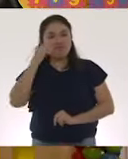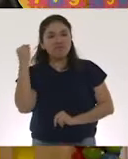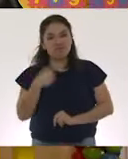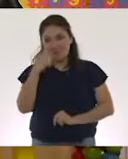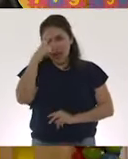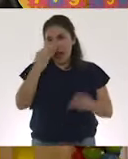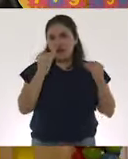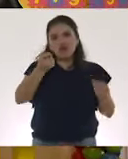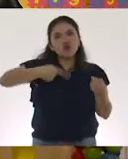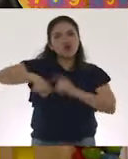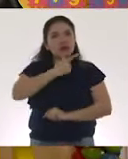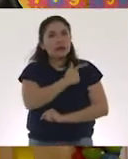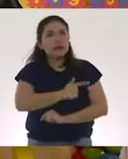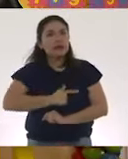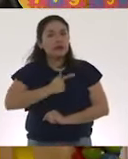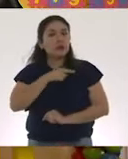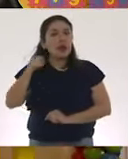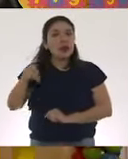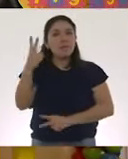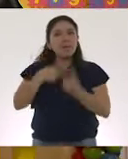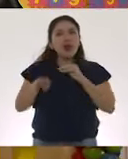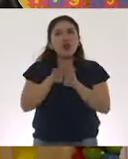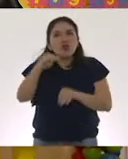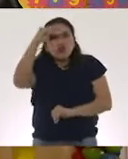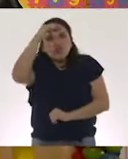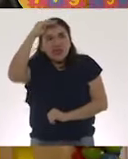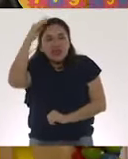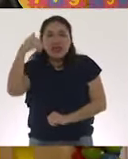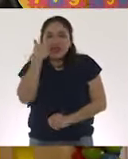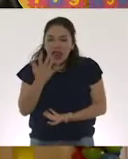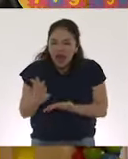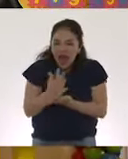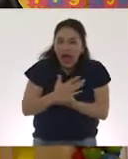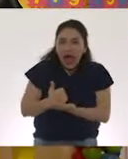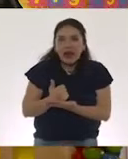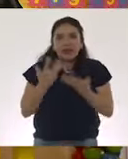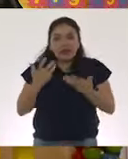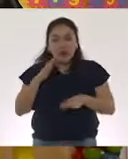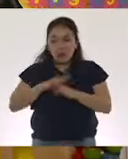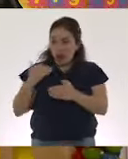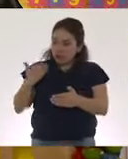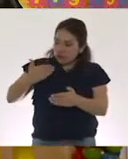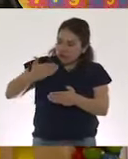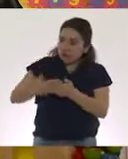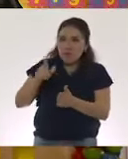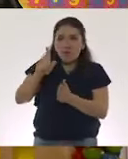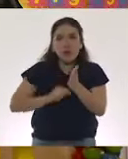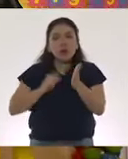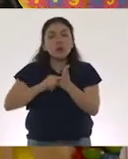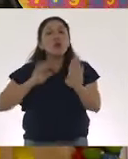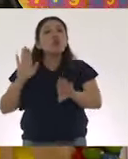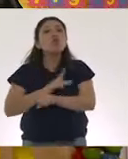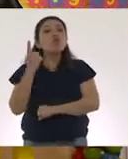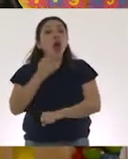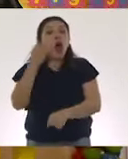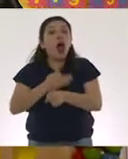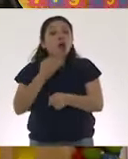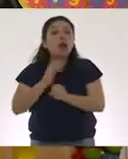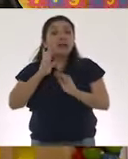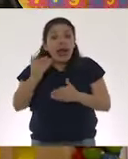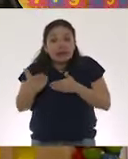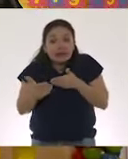para muchos. Genera muchas expectativas, ha generado a lo largo de estos últimos meses, precisamente porque ya nos estamos